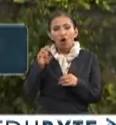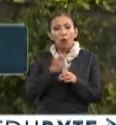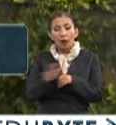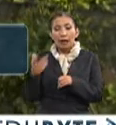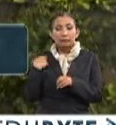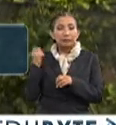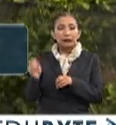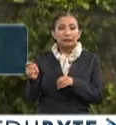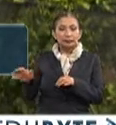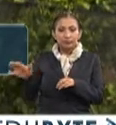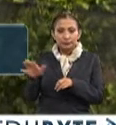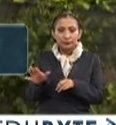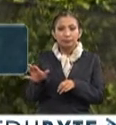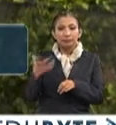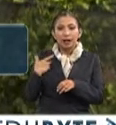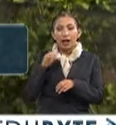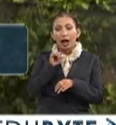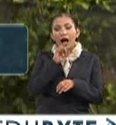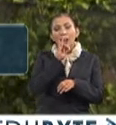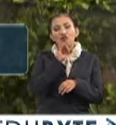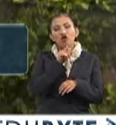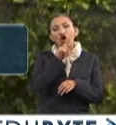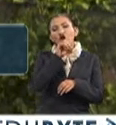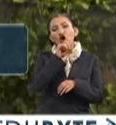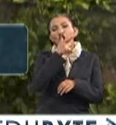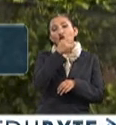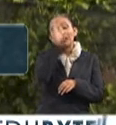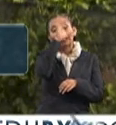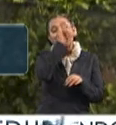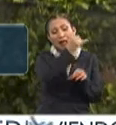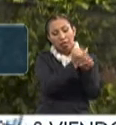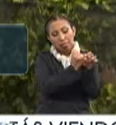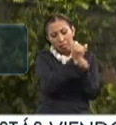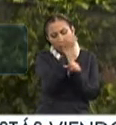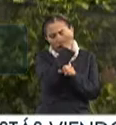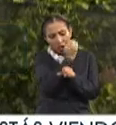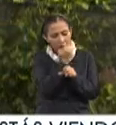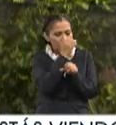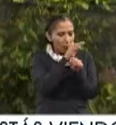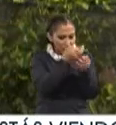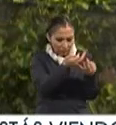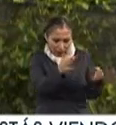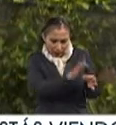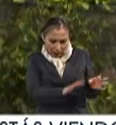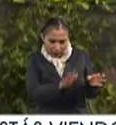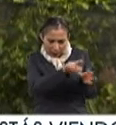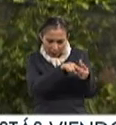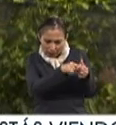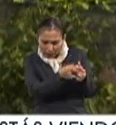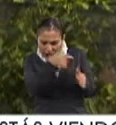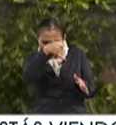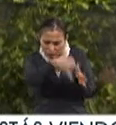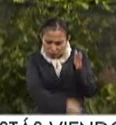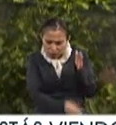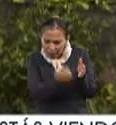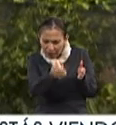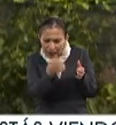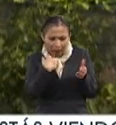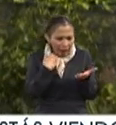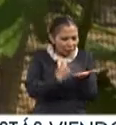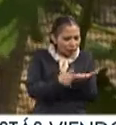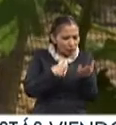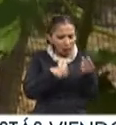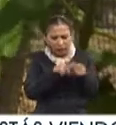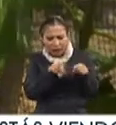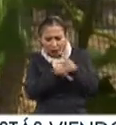básicamente es que el edafólogo es la ciencia que estudia el suelo, orígenes del suelo, qué hay en un suelo, composición